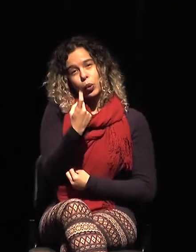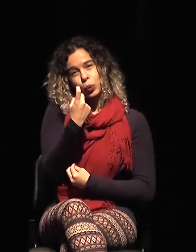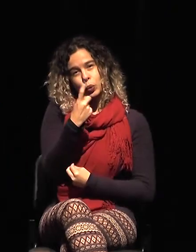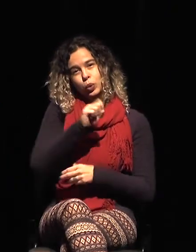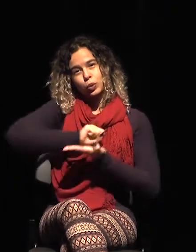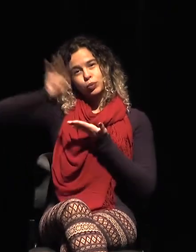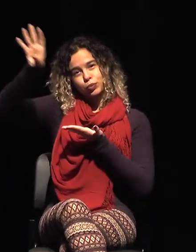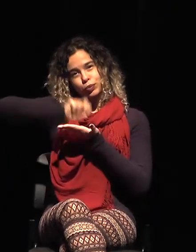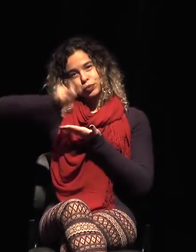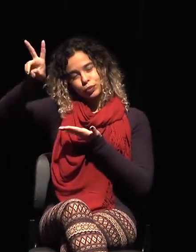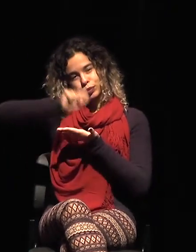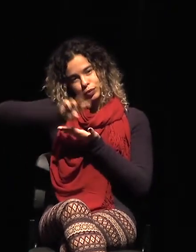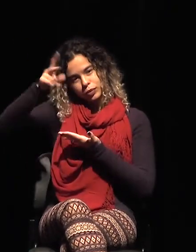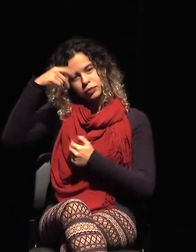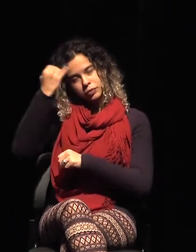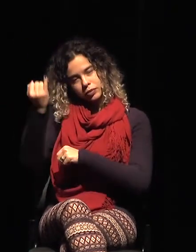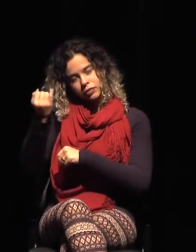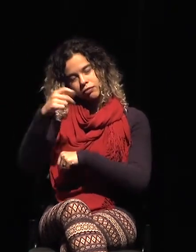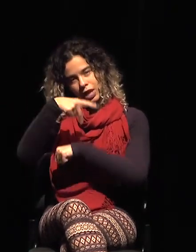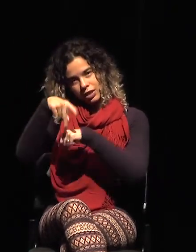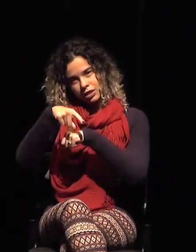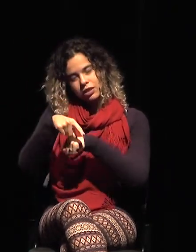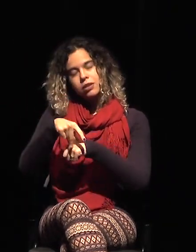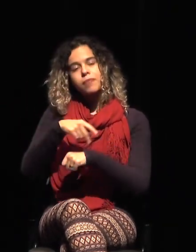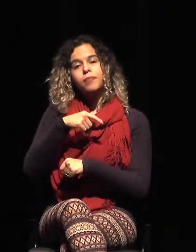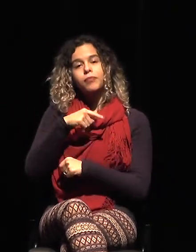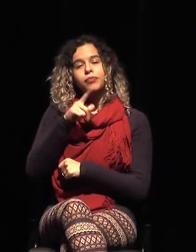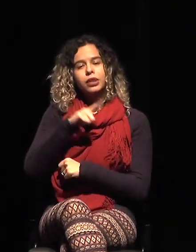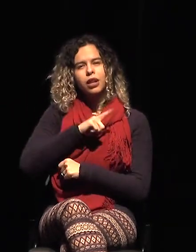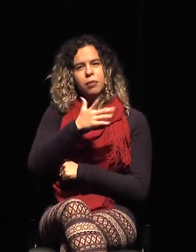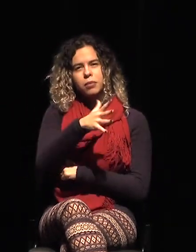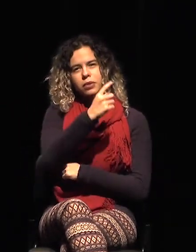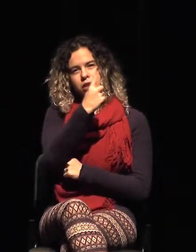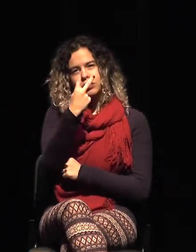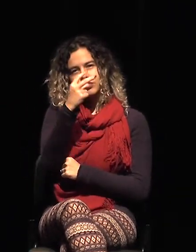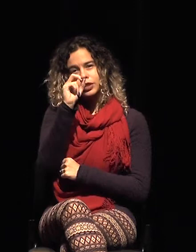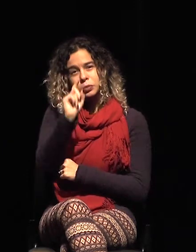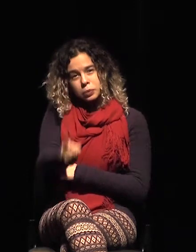el orden de 120.000 exportación, o hasta 2 kilos o más.